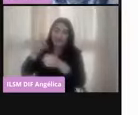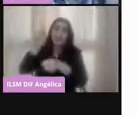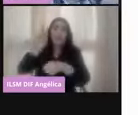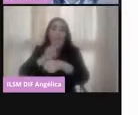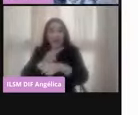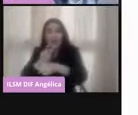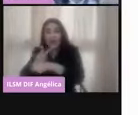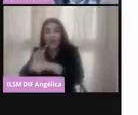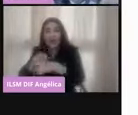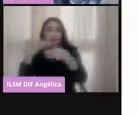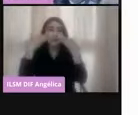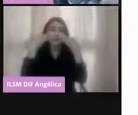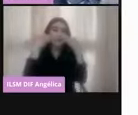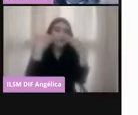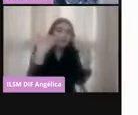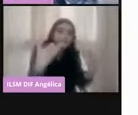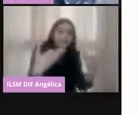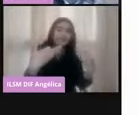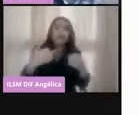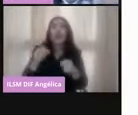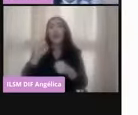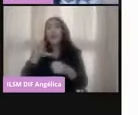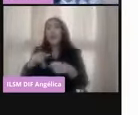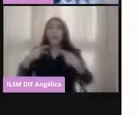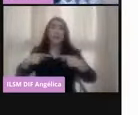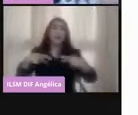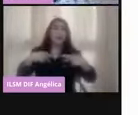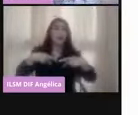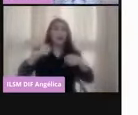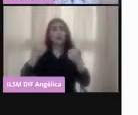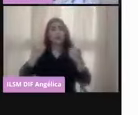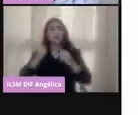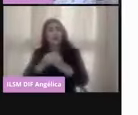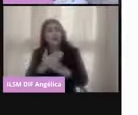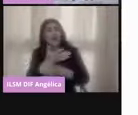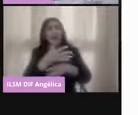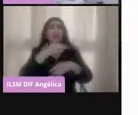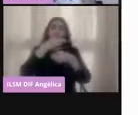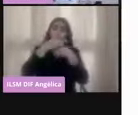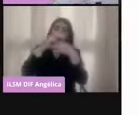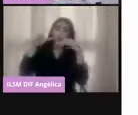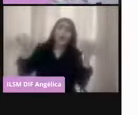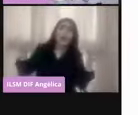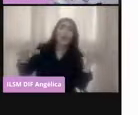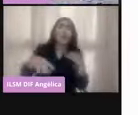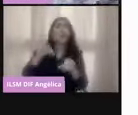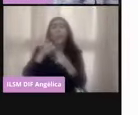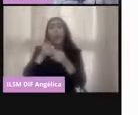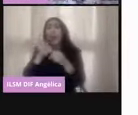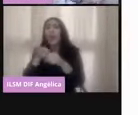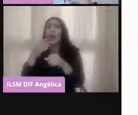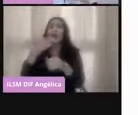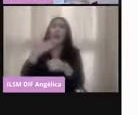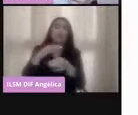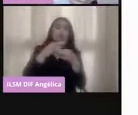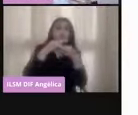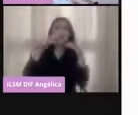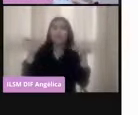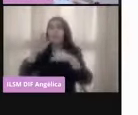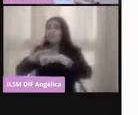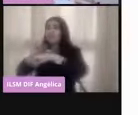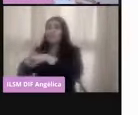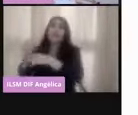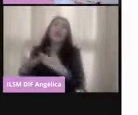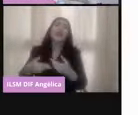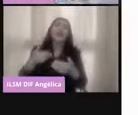de observadora electoral, a las promotoras y promotores del voto, etcétera. Entonces, para llegar a esta fiesta tenemos que prepararnos